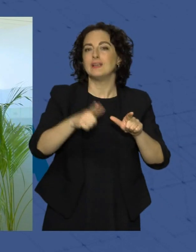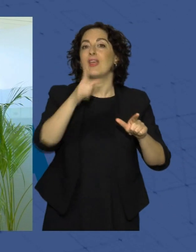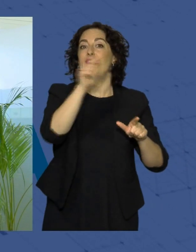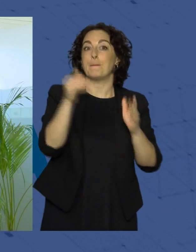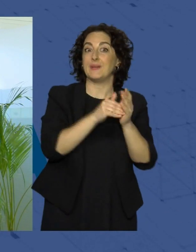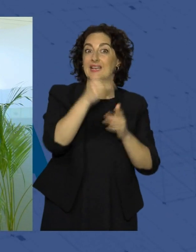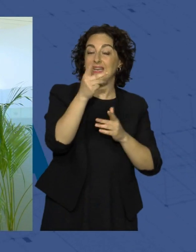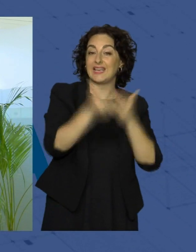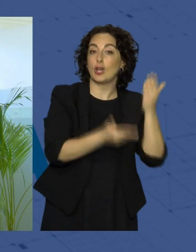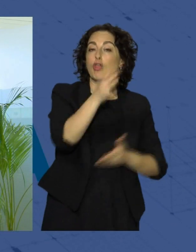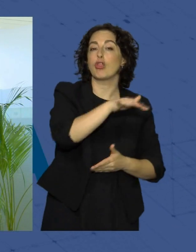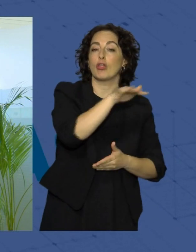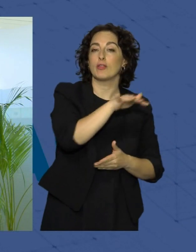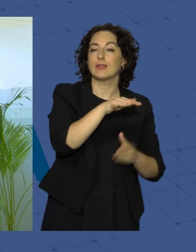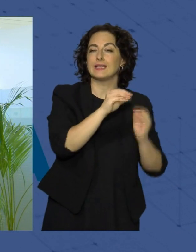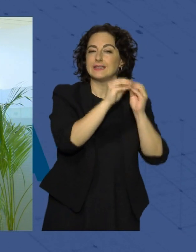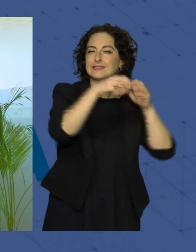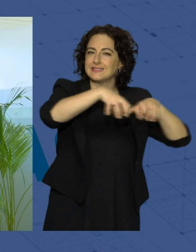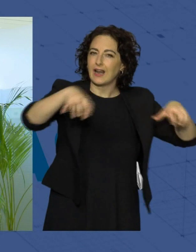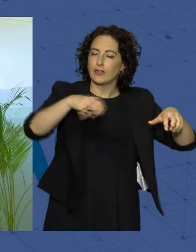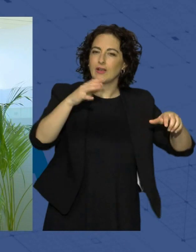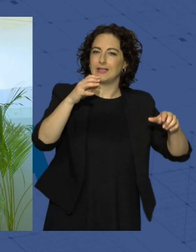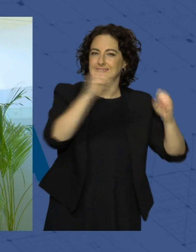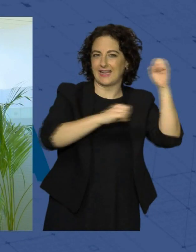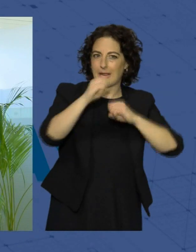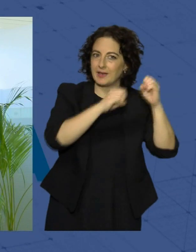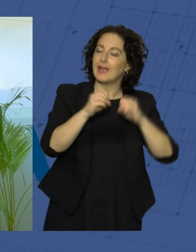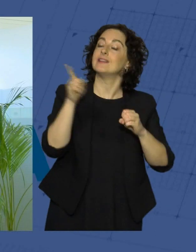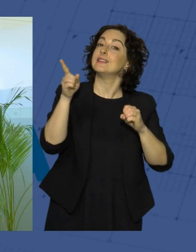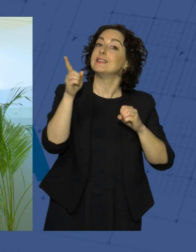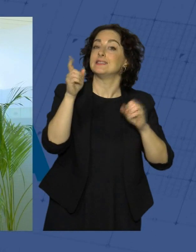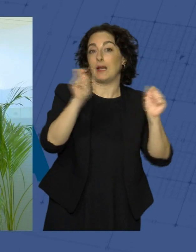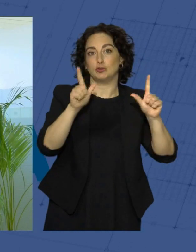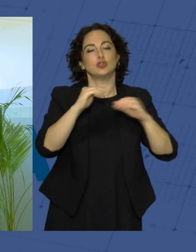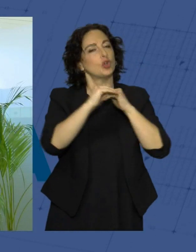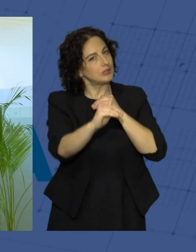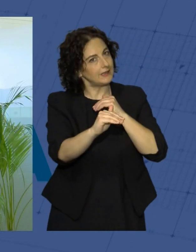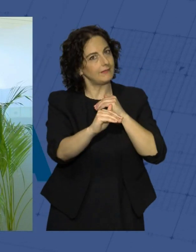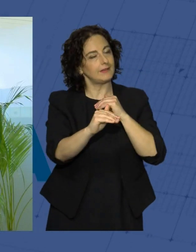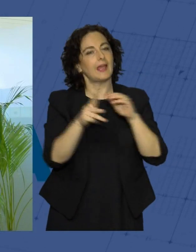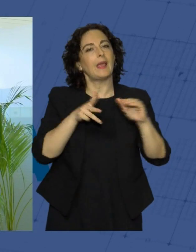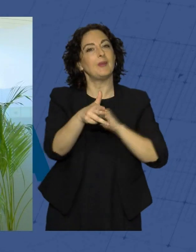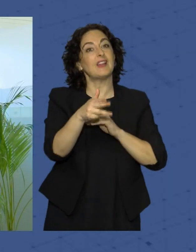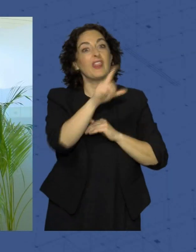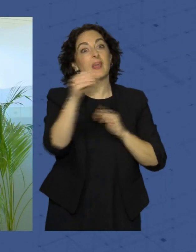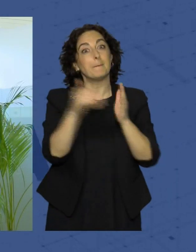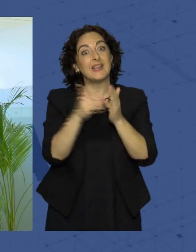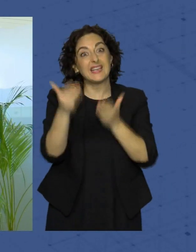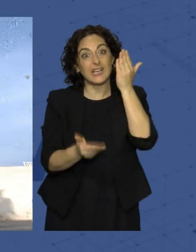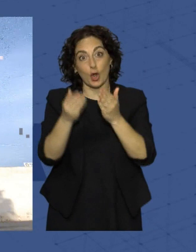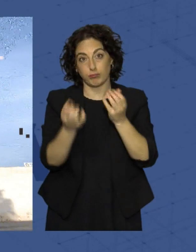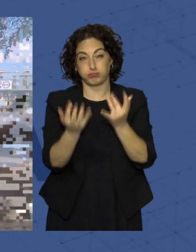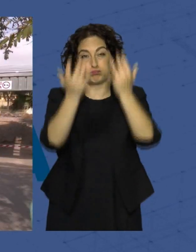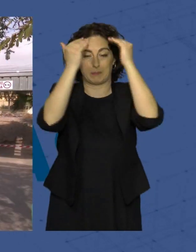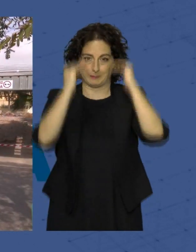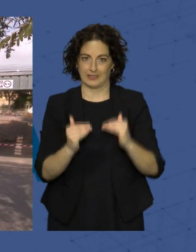tenéis en las instalaciones de Interalmería. tele sostenible y que evita la emisión de 100.000 kilos a la atmósfera.